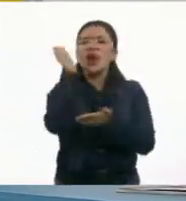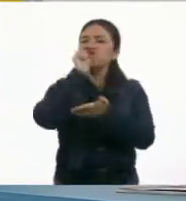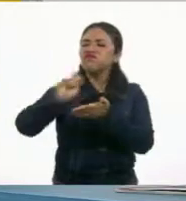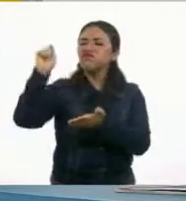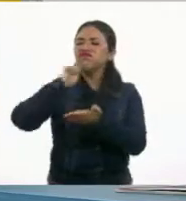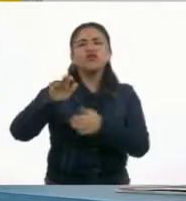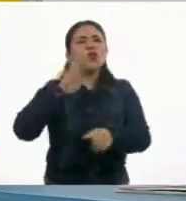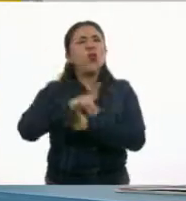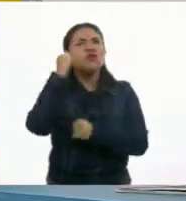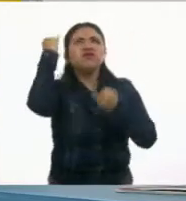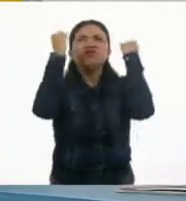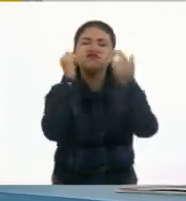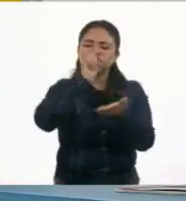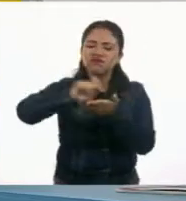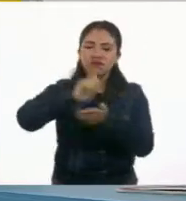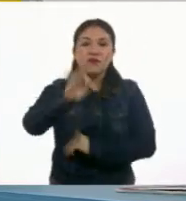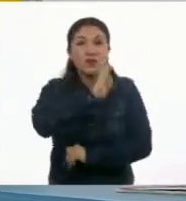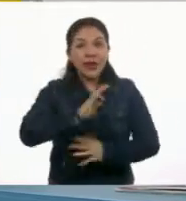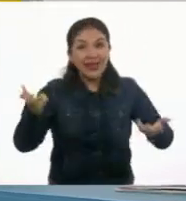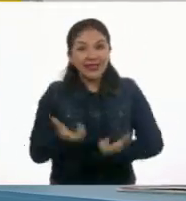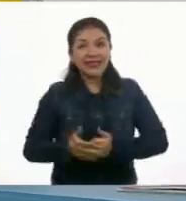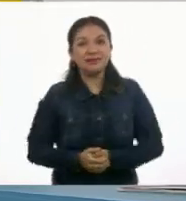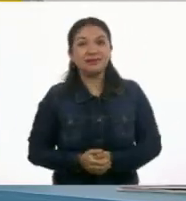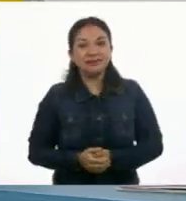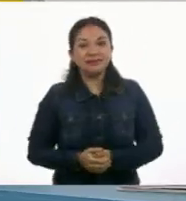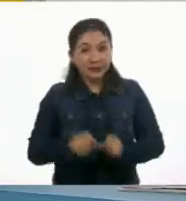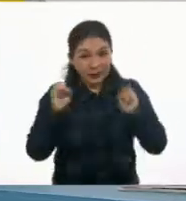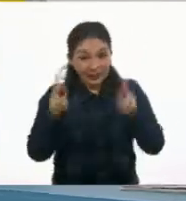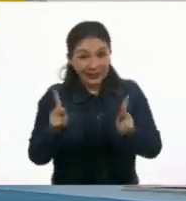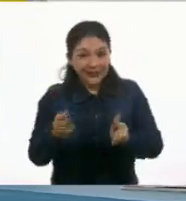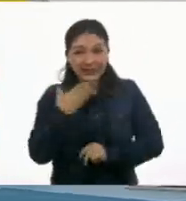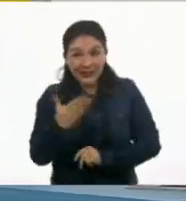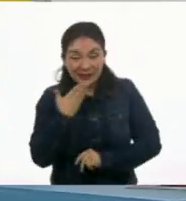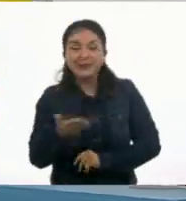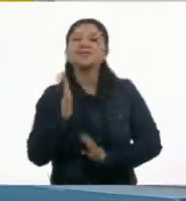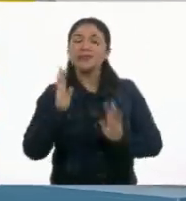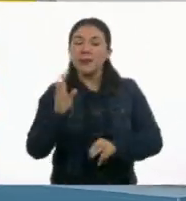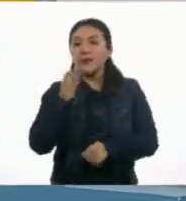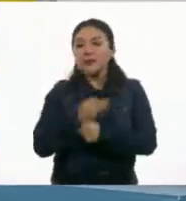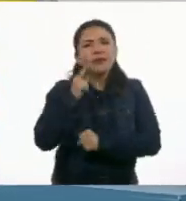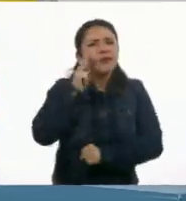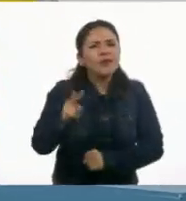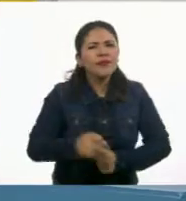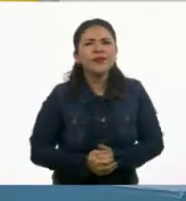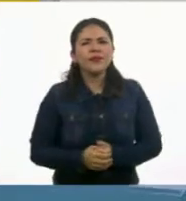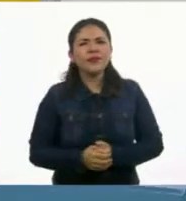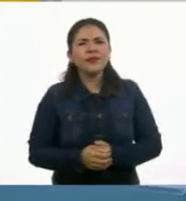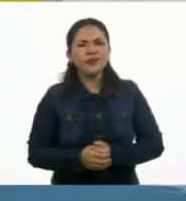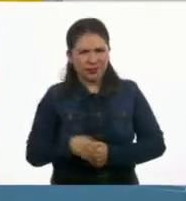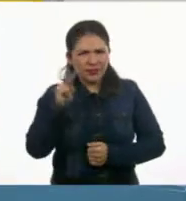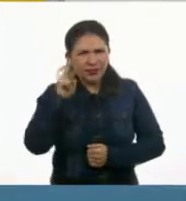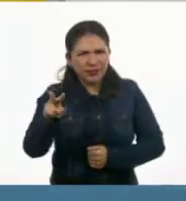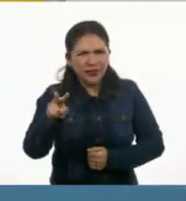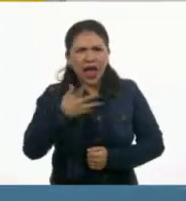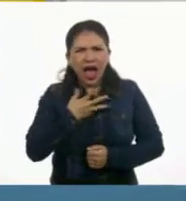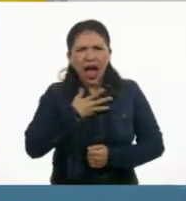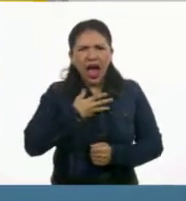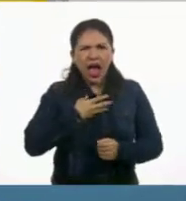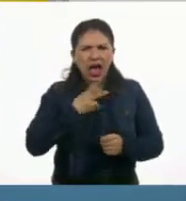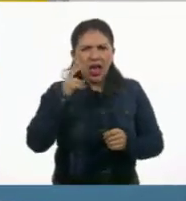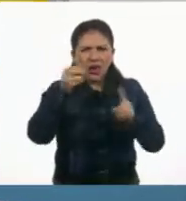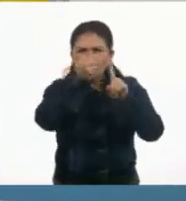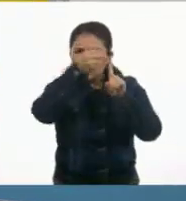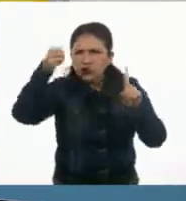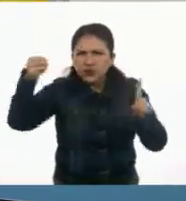tipo de texto que trabajemos. ¿De acuerdo? De acuerdo. Vamos a ver. Tenemos aquí el fragmento, lo